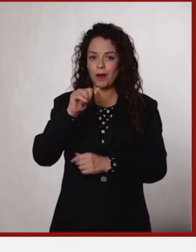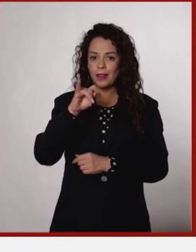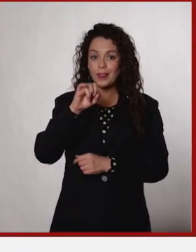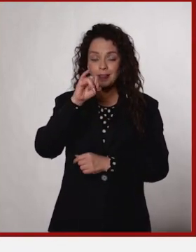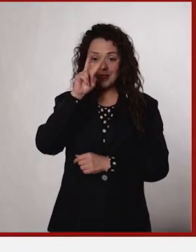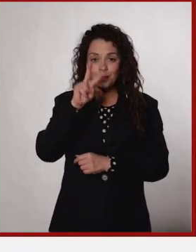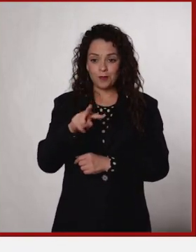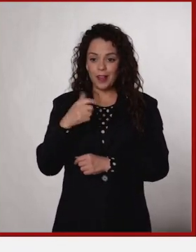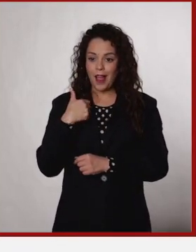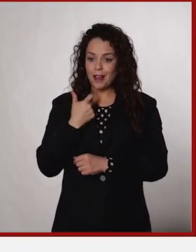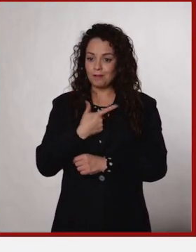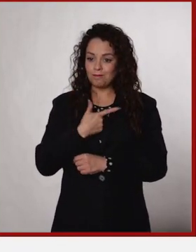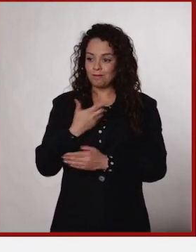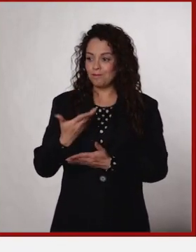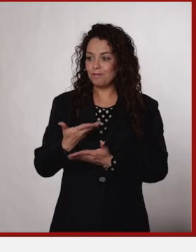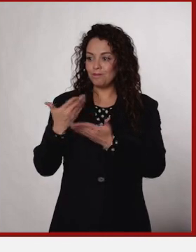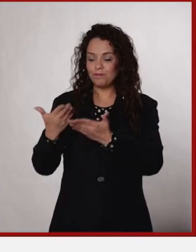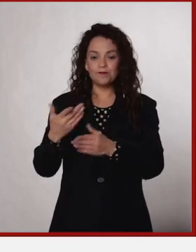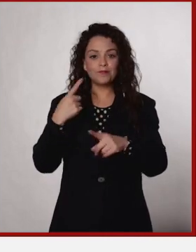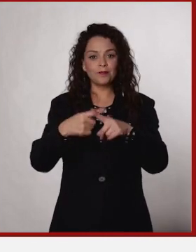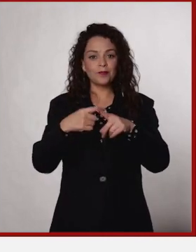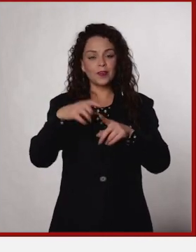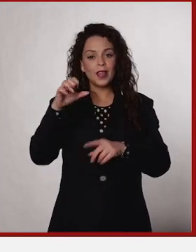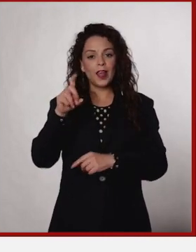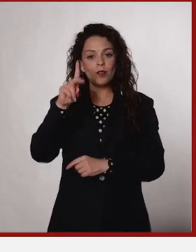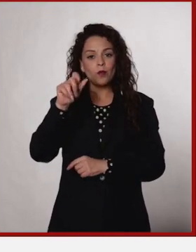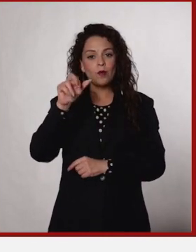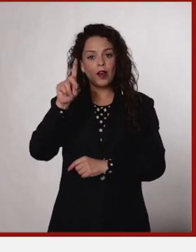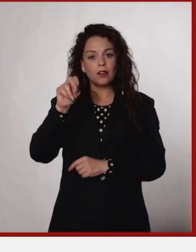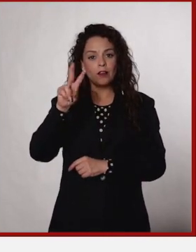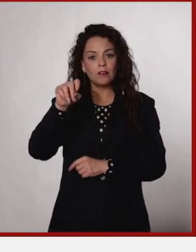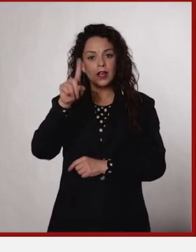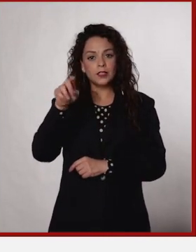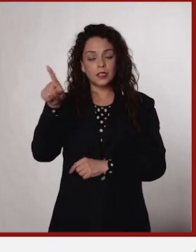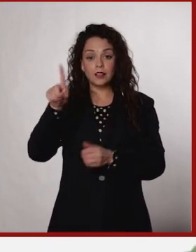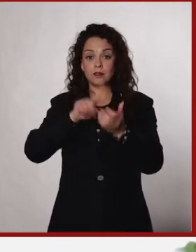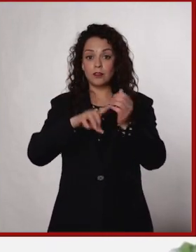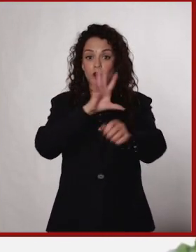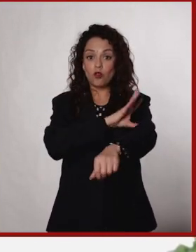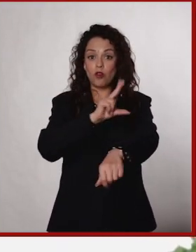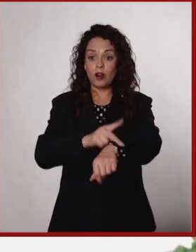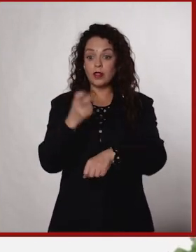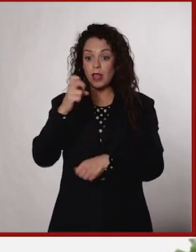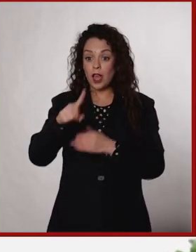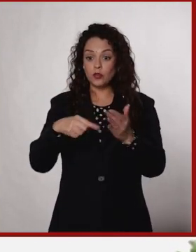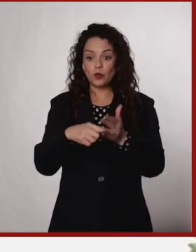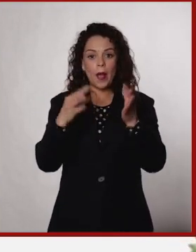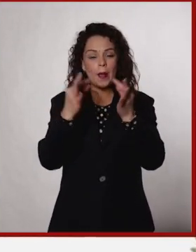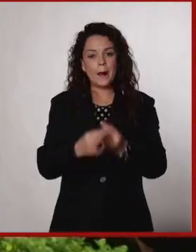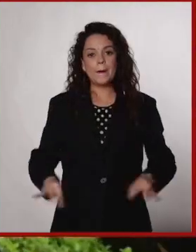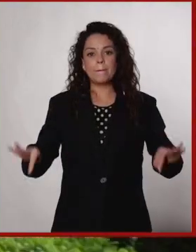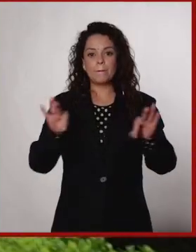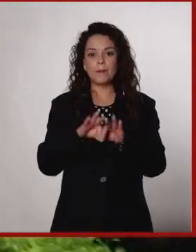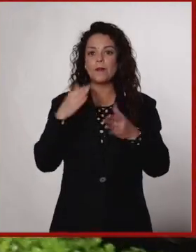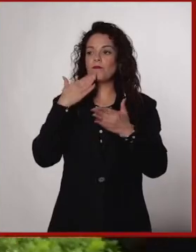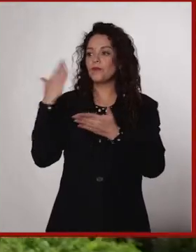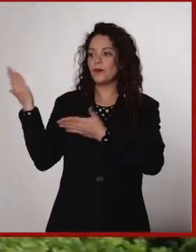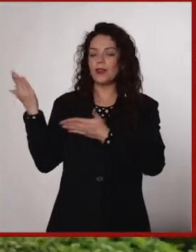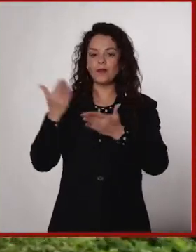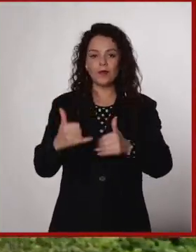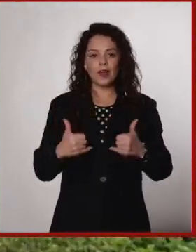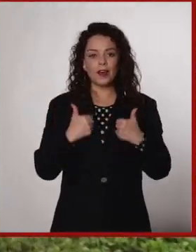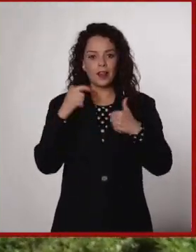Y es cierto, para mí es un gusto presentarles a Eduardo Vázquez Martín, coordinador de este importantísimo lugar. Eduardo,